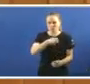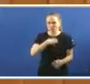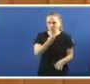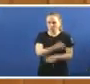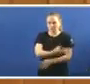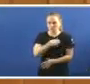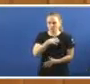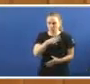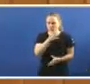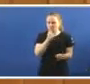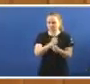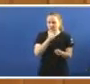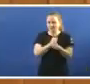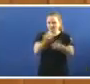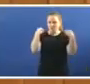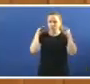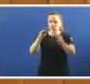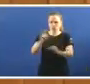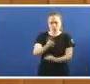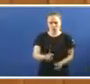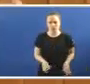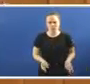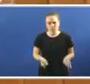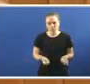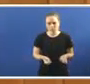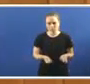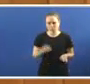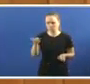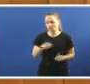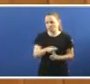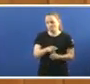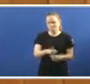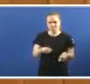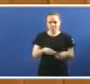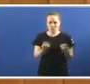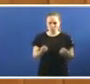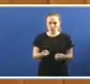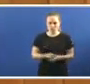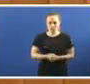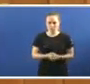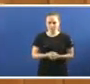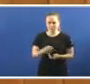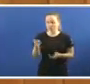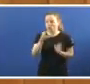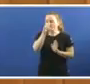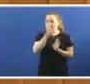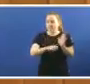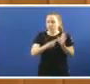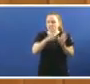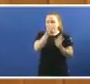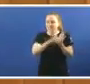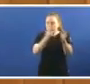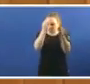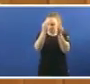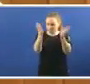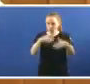Almuíña Que non é responsabilidade Deses profesionais Por moito Que vostedes Recurran continuamente A un estatuto Que non especifica Nada